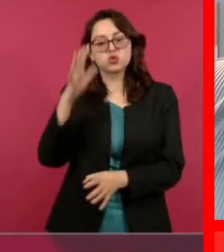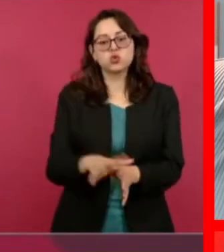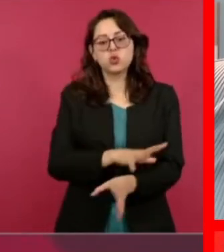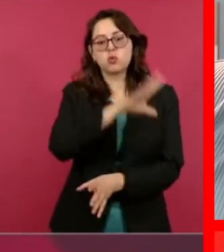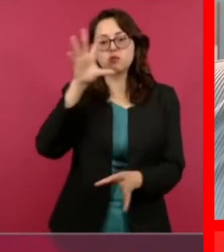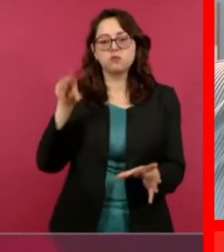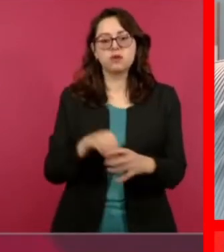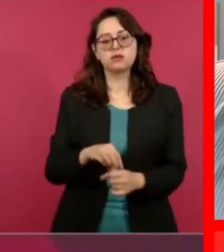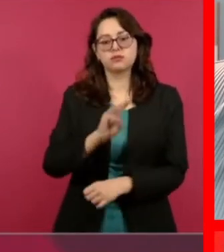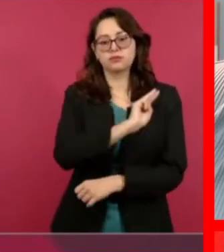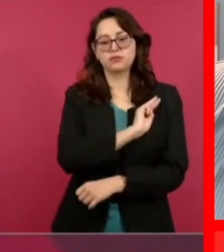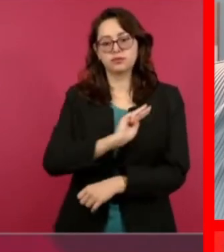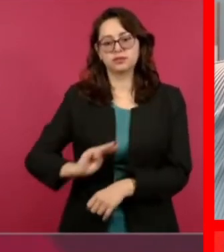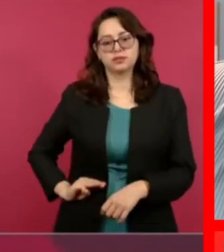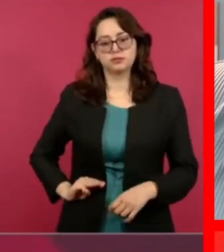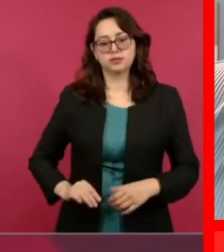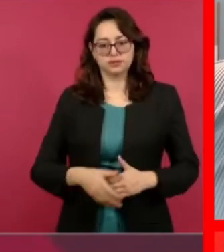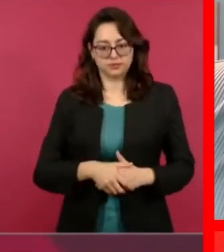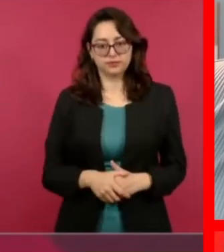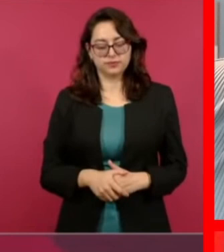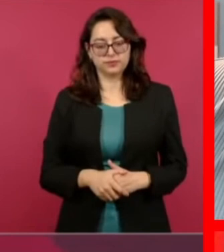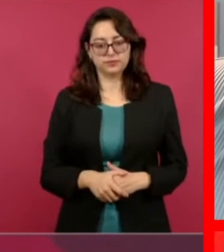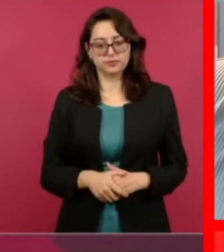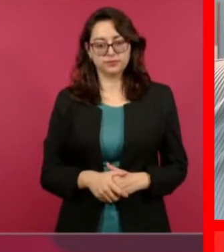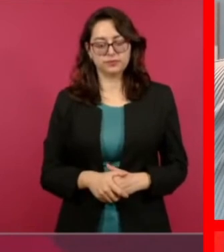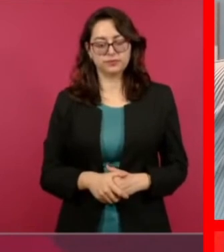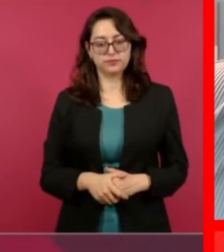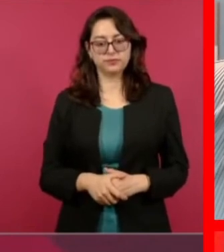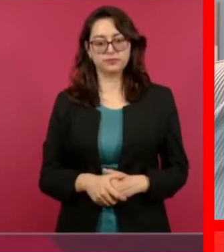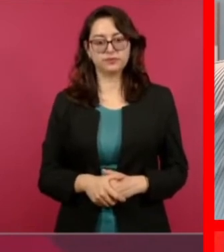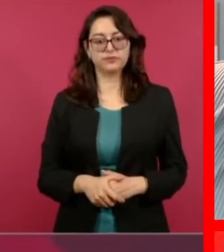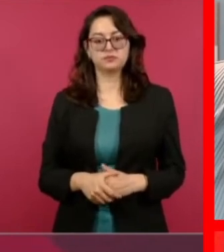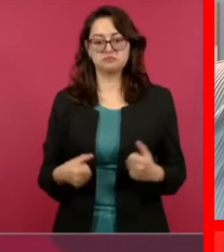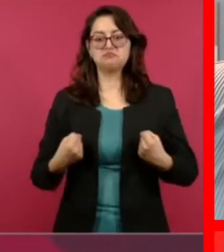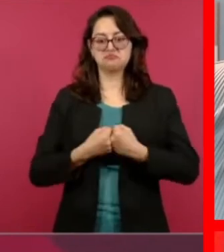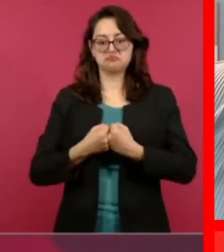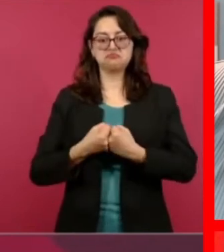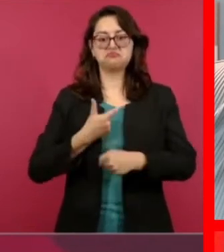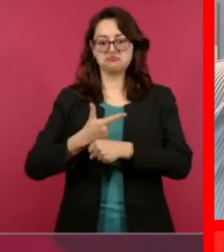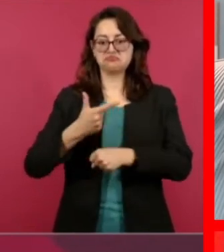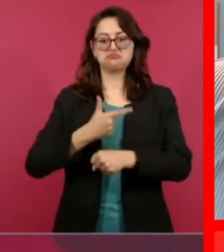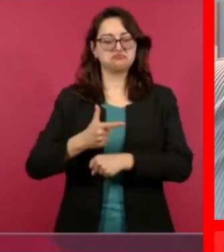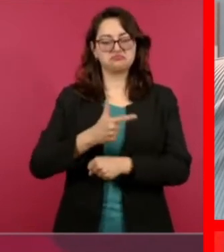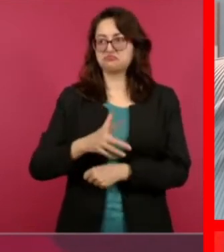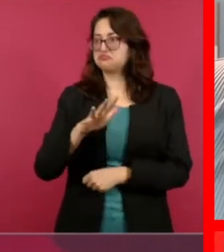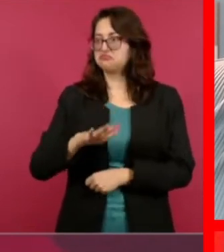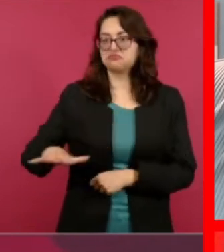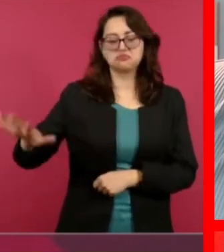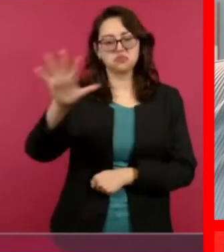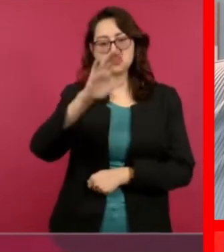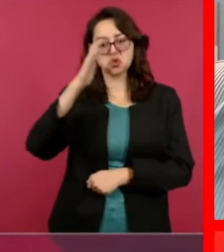de Chiapas, con límite a Guatemala. Y